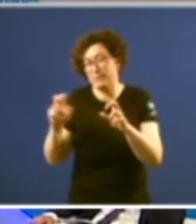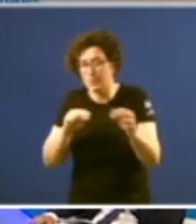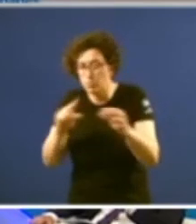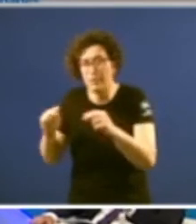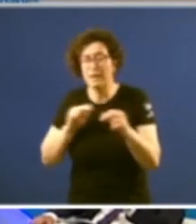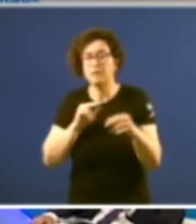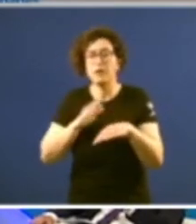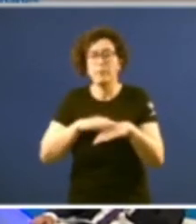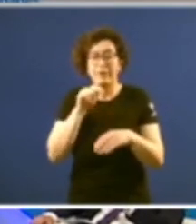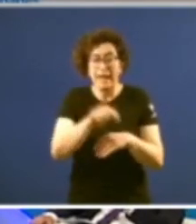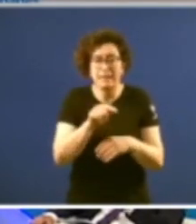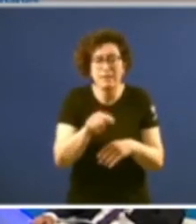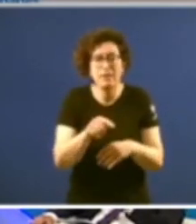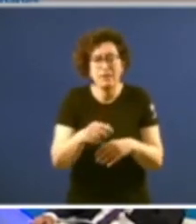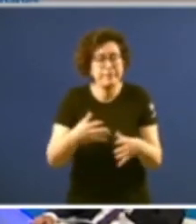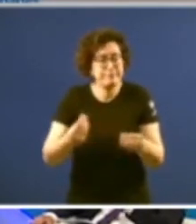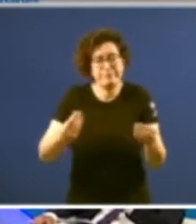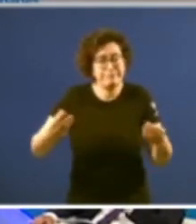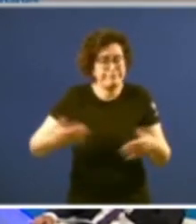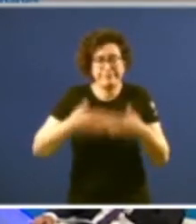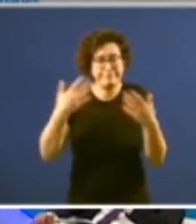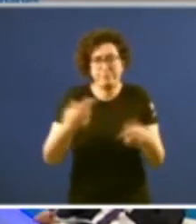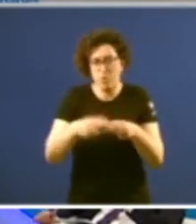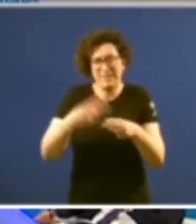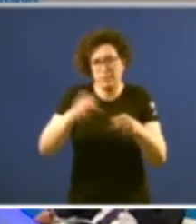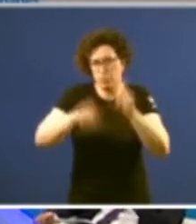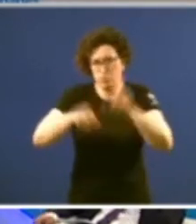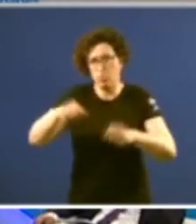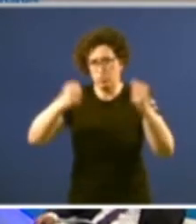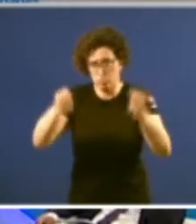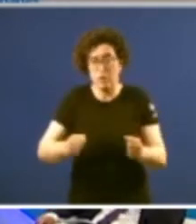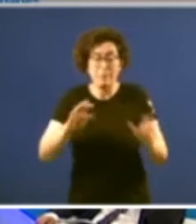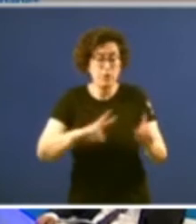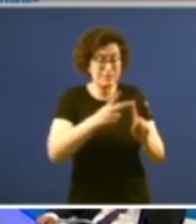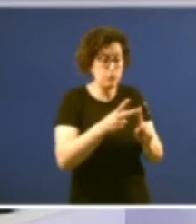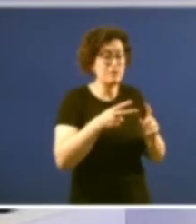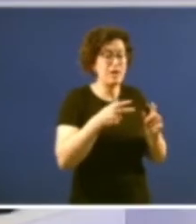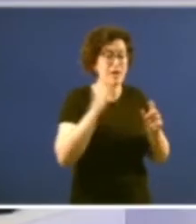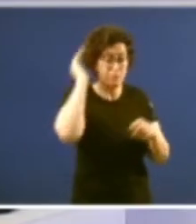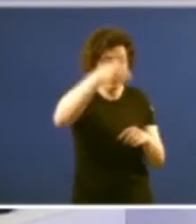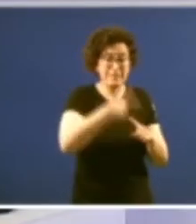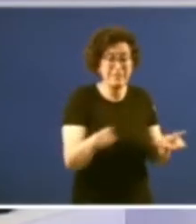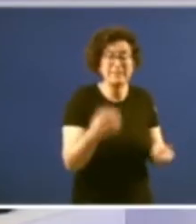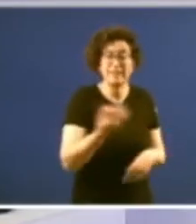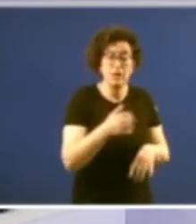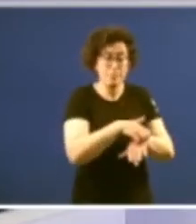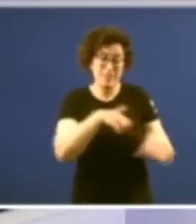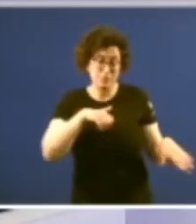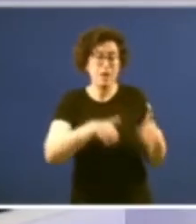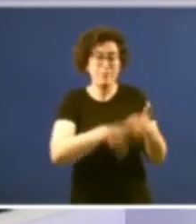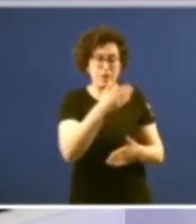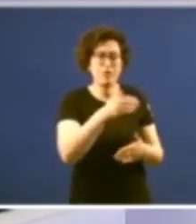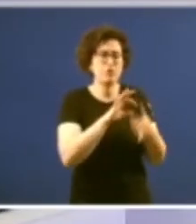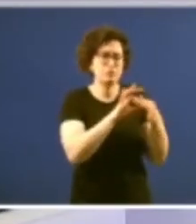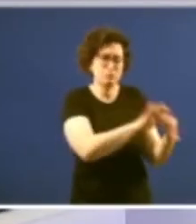canteira inesgotable de políticos bueno a diferencia da segunda república dicía na que a maioría dos periódicos eran de